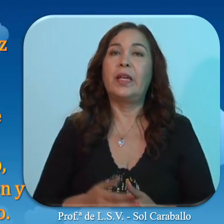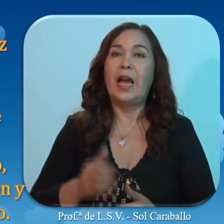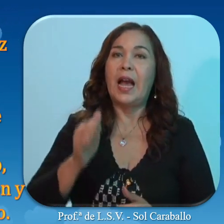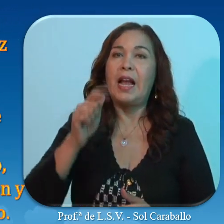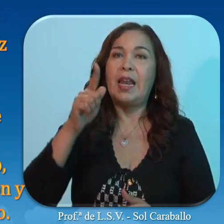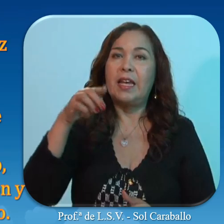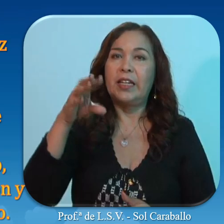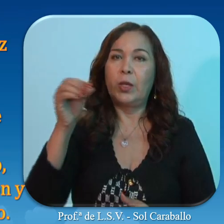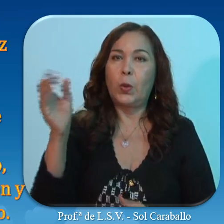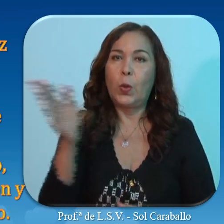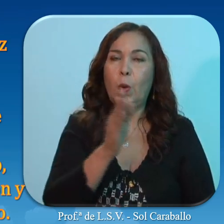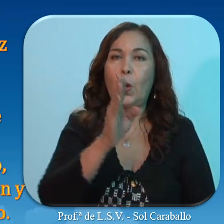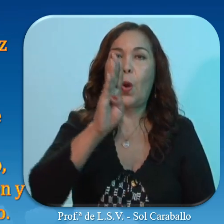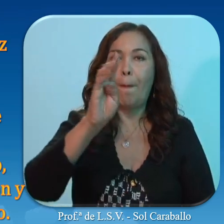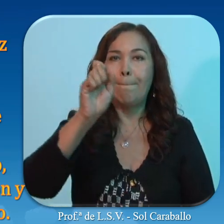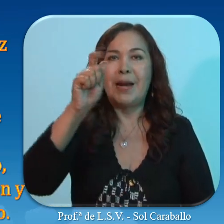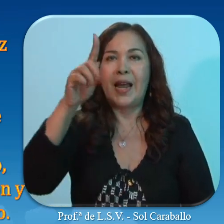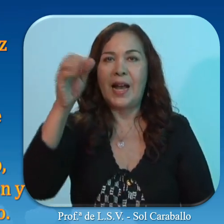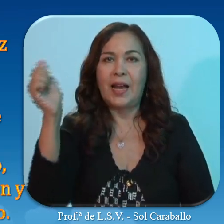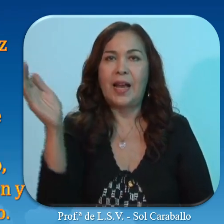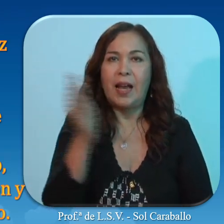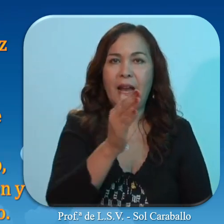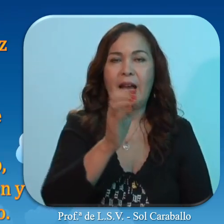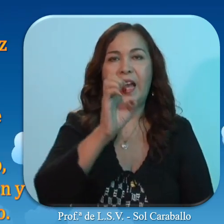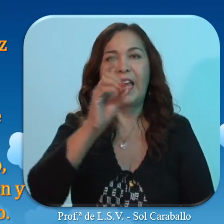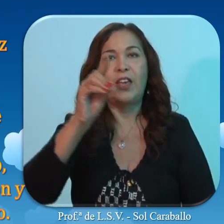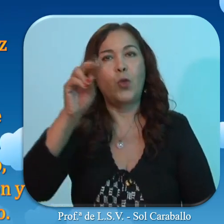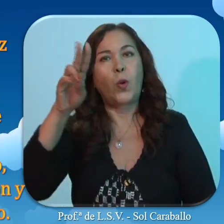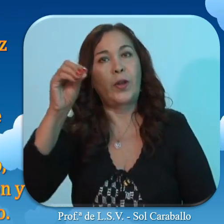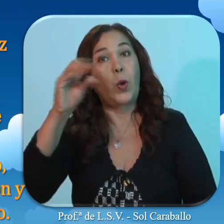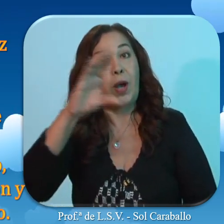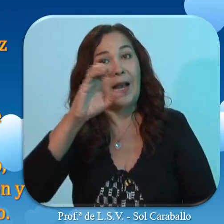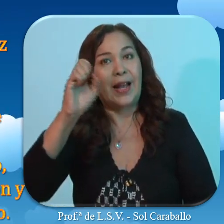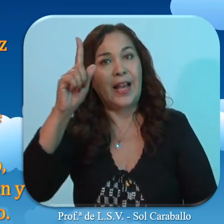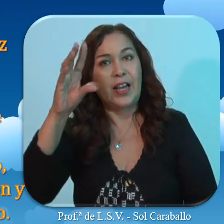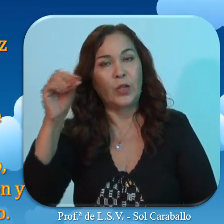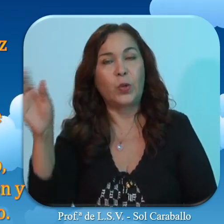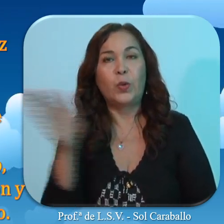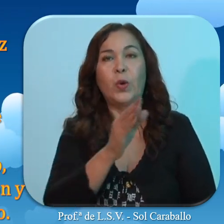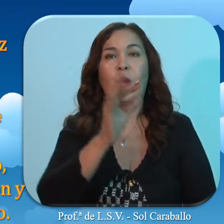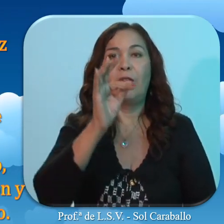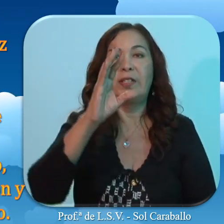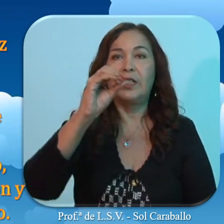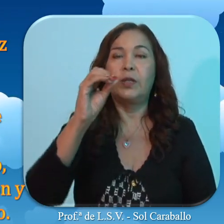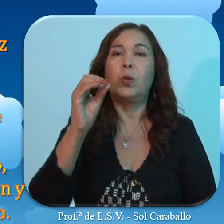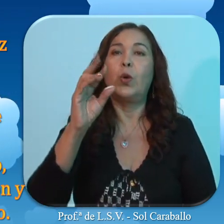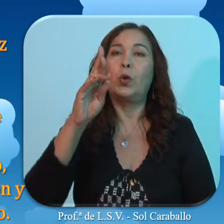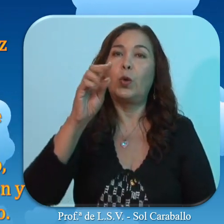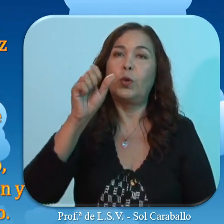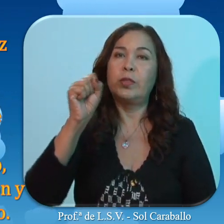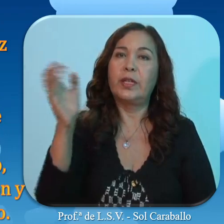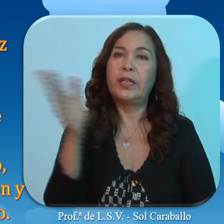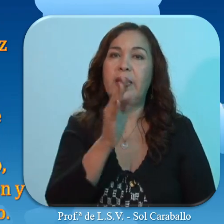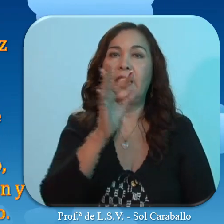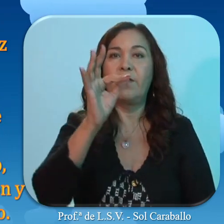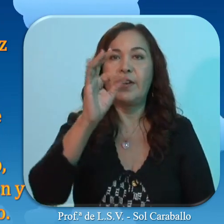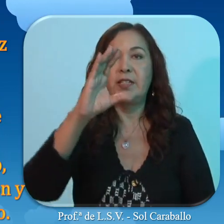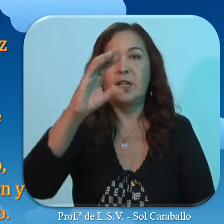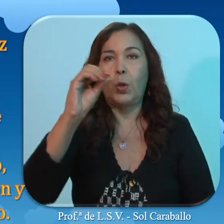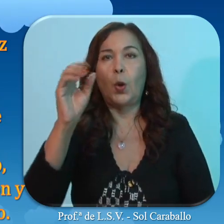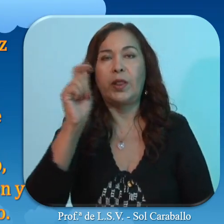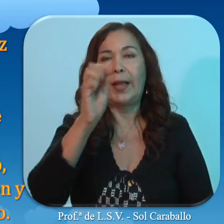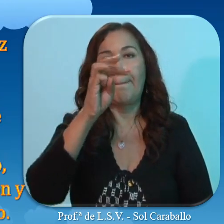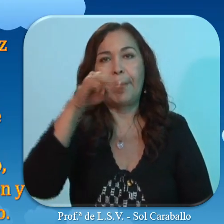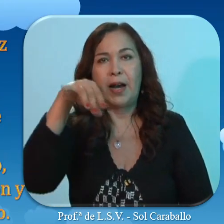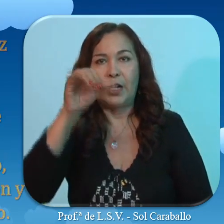Alarico Gómez, Blanca Estela de Méscoli, Eduardo Calcaño, Francisco de Rosan y Francisco